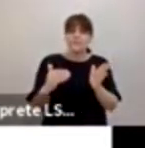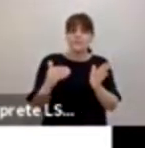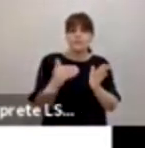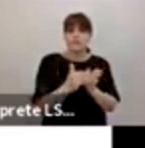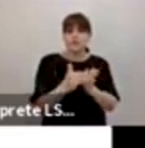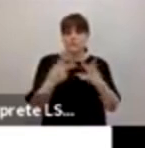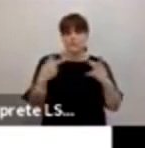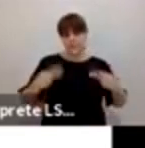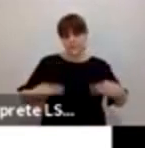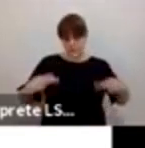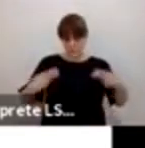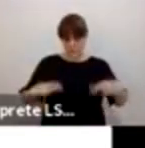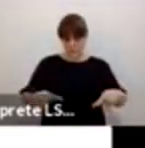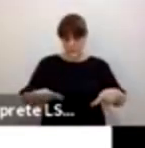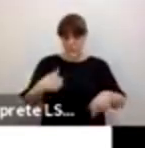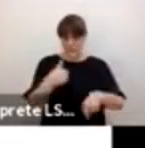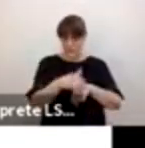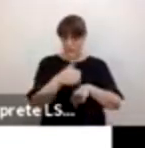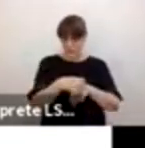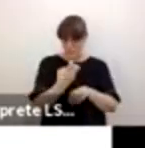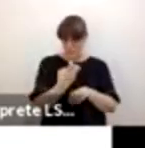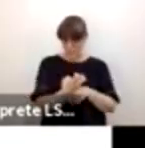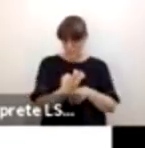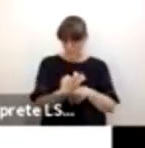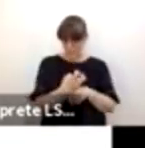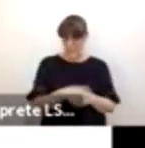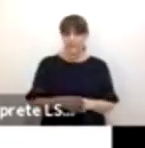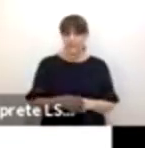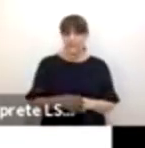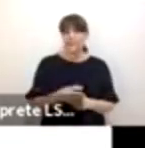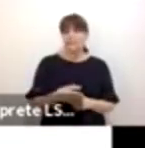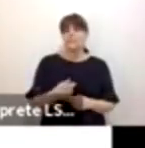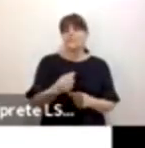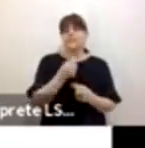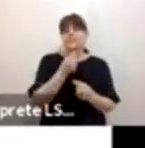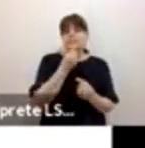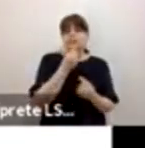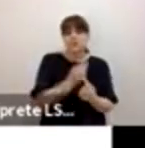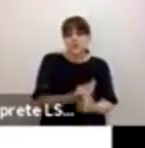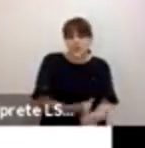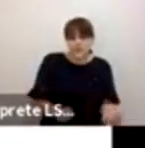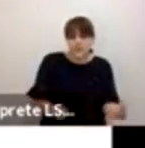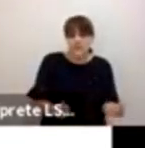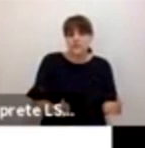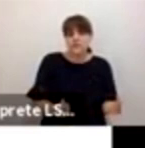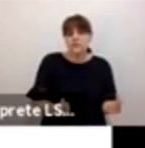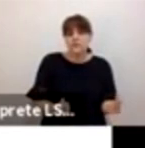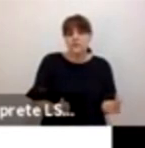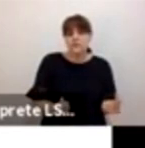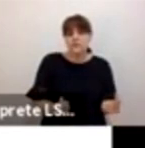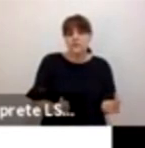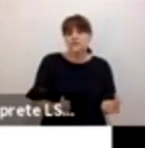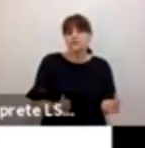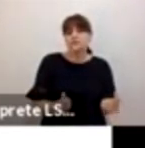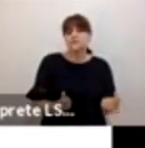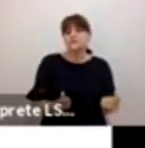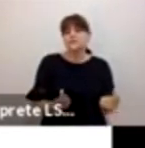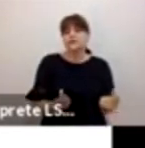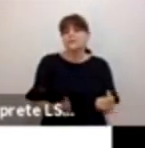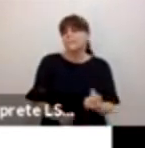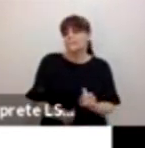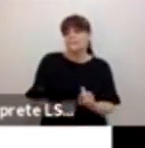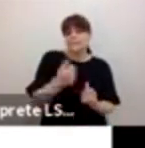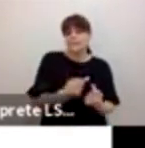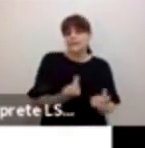para la primera infancia, la infancia, las infancia, lo que se considera como